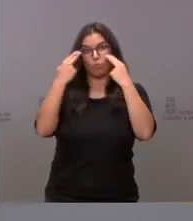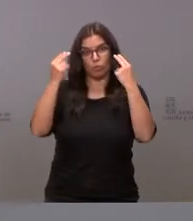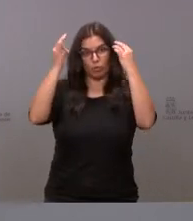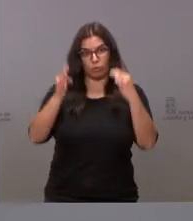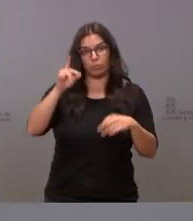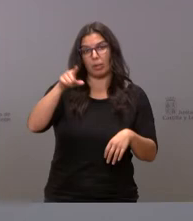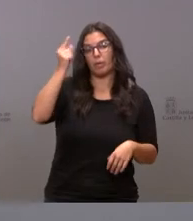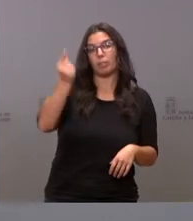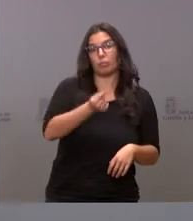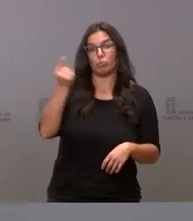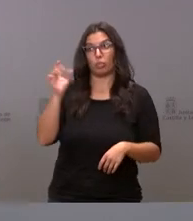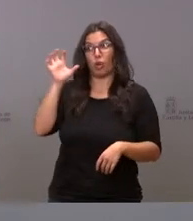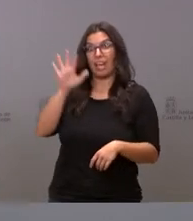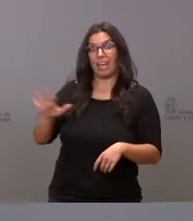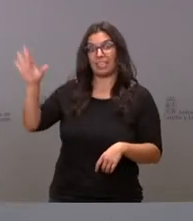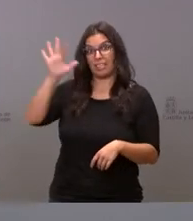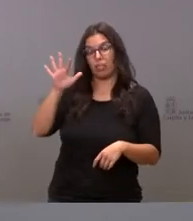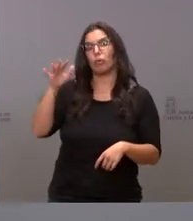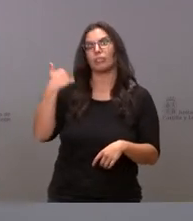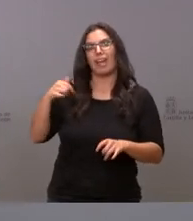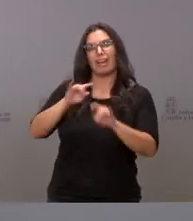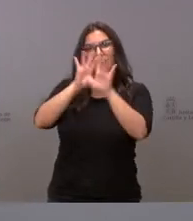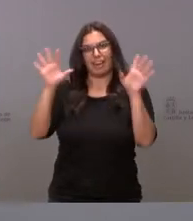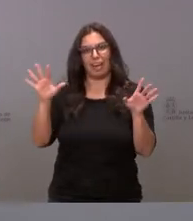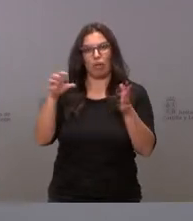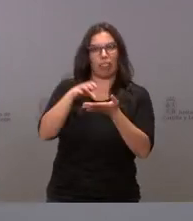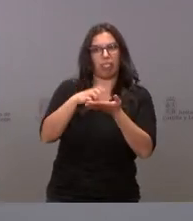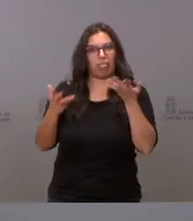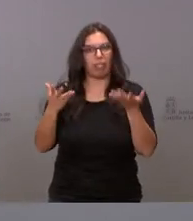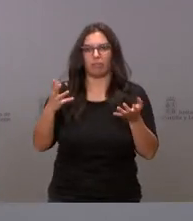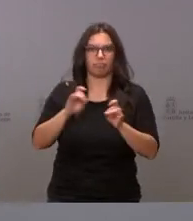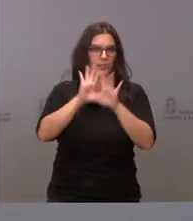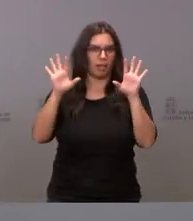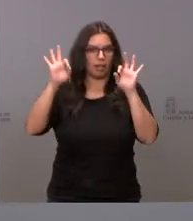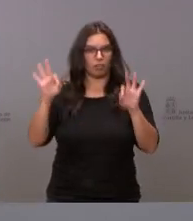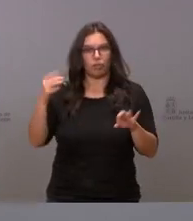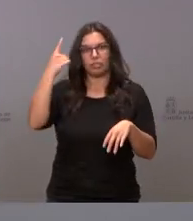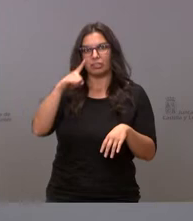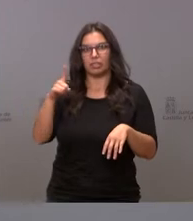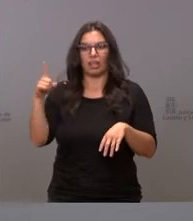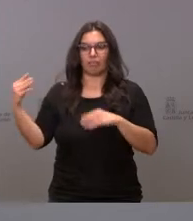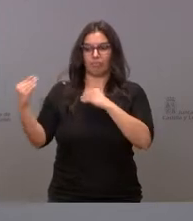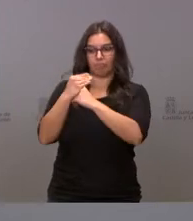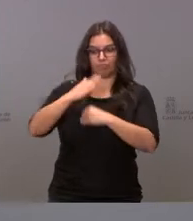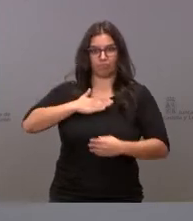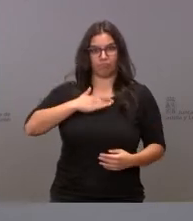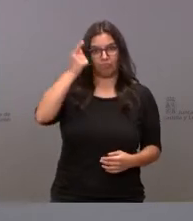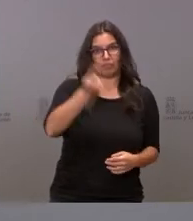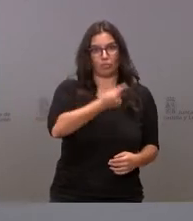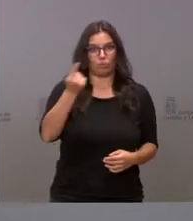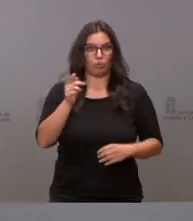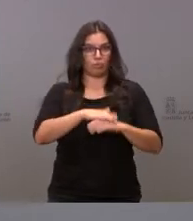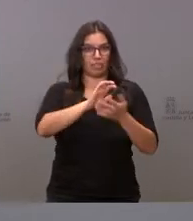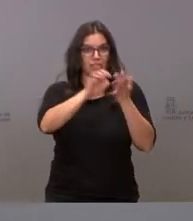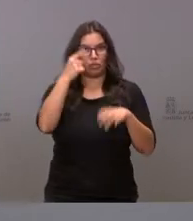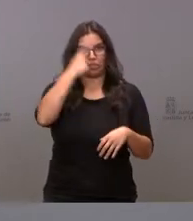presupuesto del Estado y se despejaban las dudas en lo que tiene que ver con la presupuestación para el caso de Castilla y